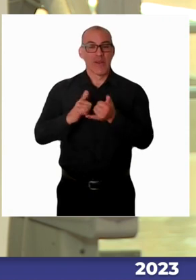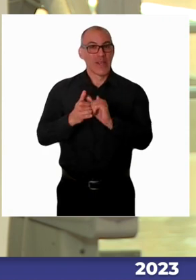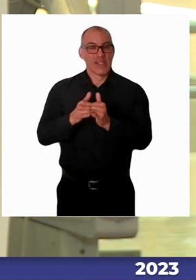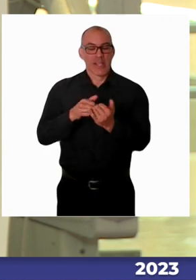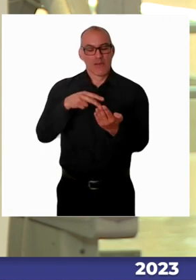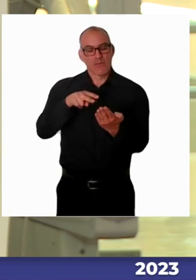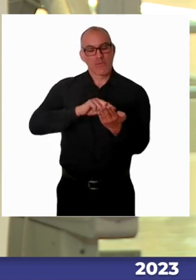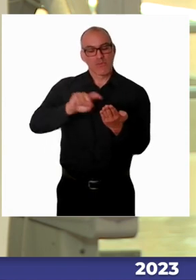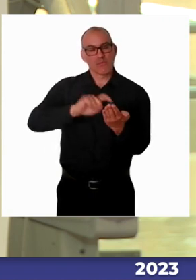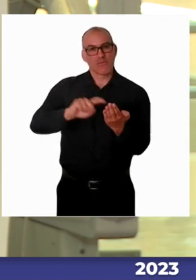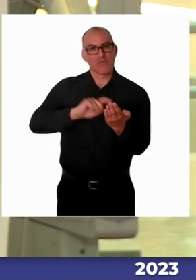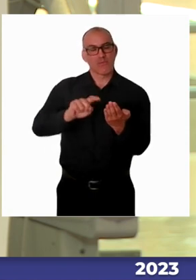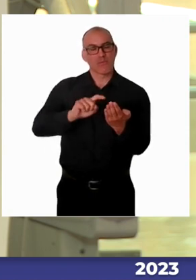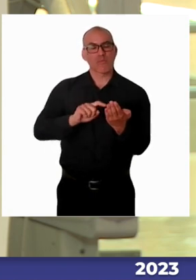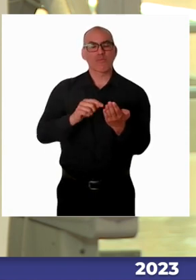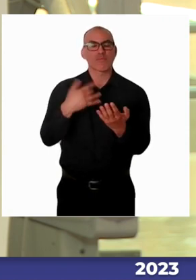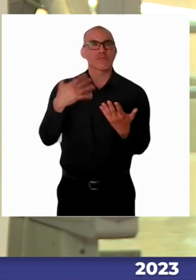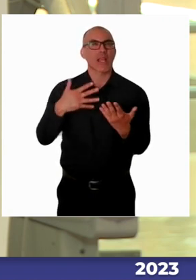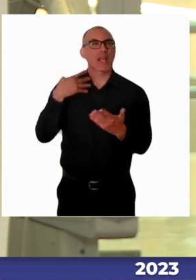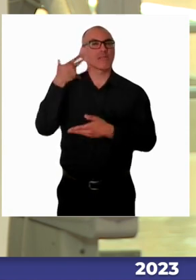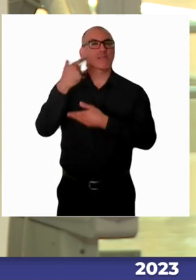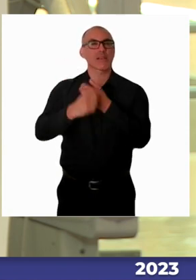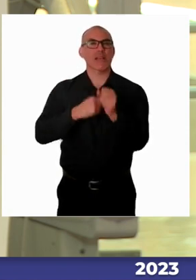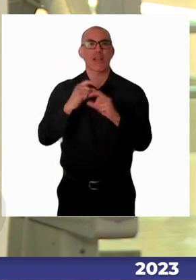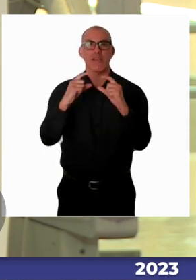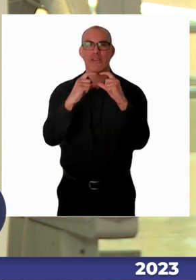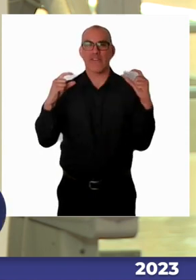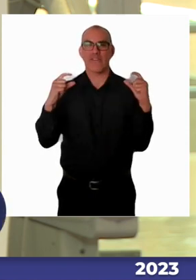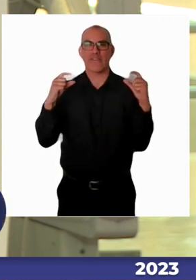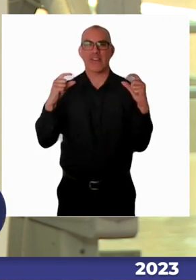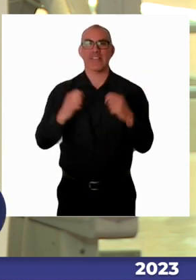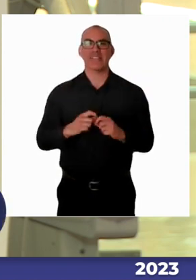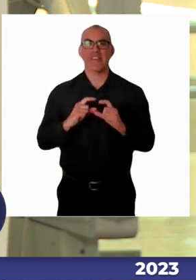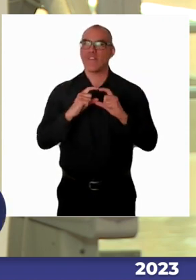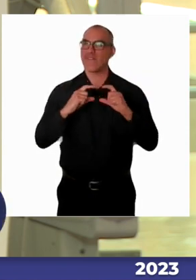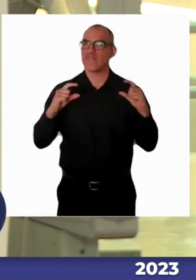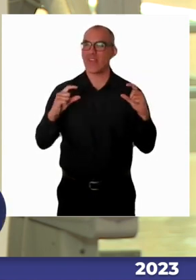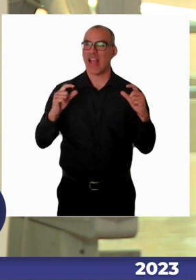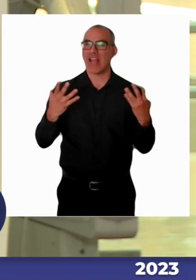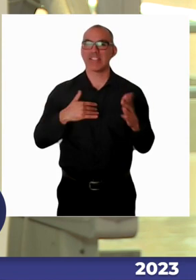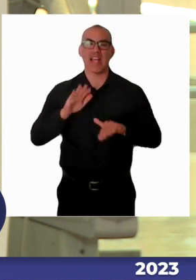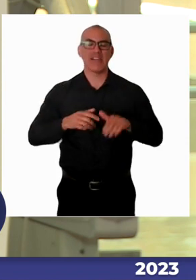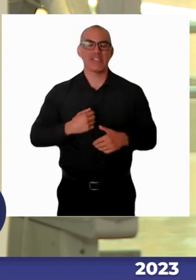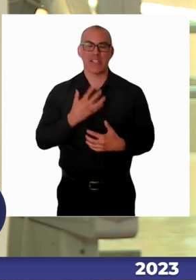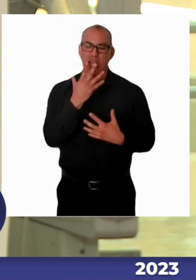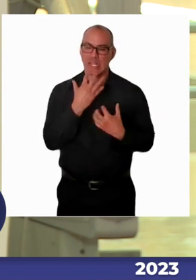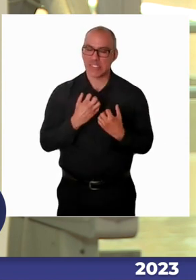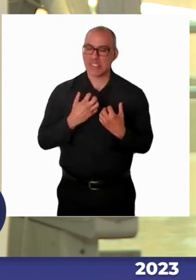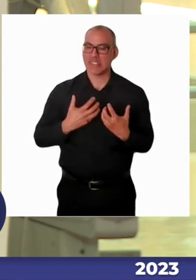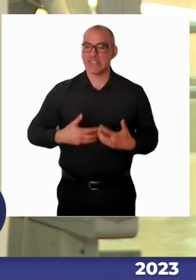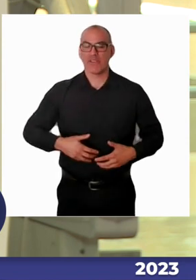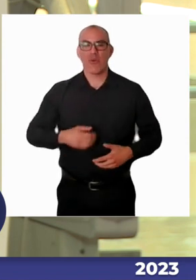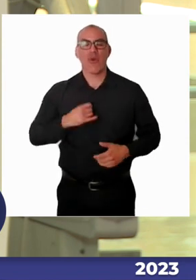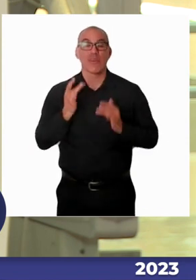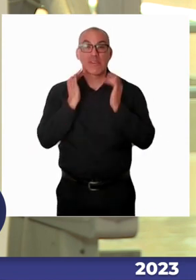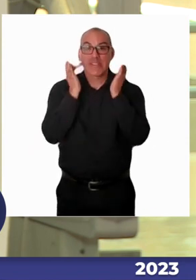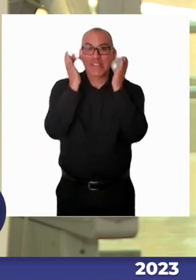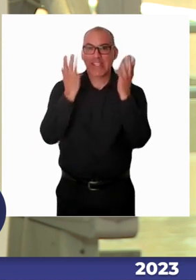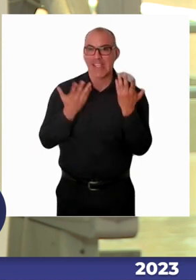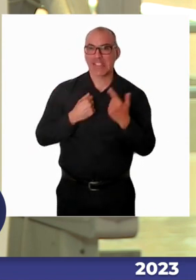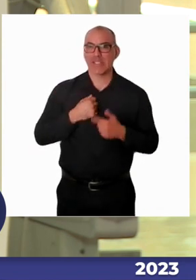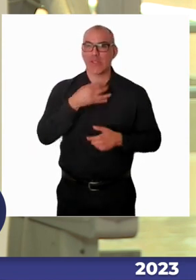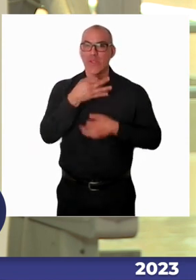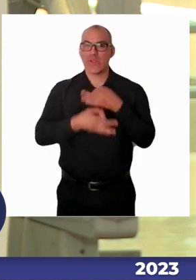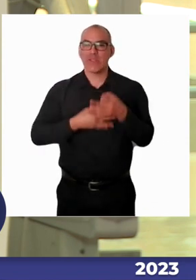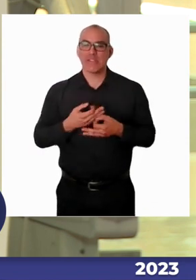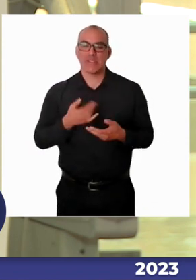era como un sueño en ese momento, un proyecto levantado desde el territorio. Y escribí por ahí, la neurodiversidad debemos entenderla